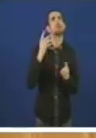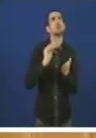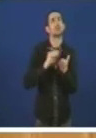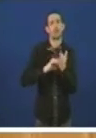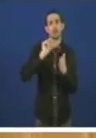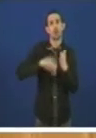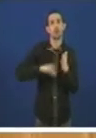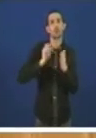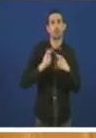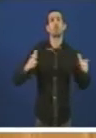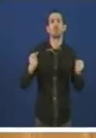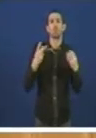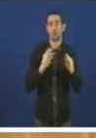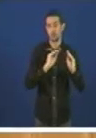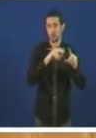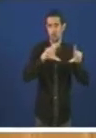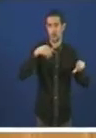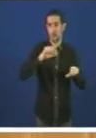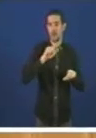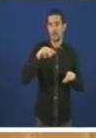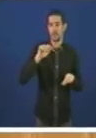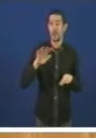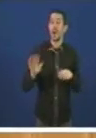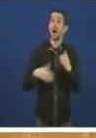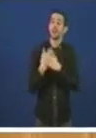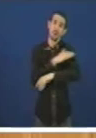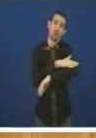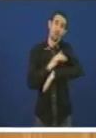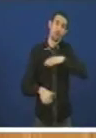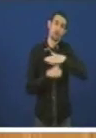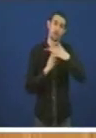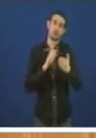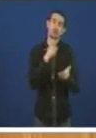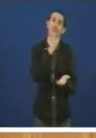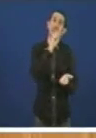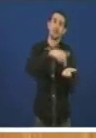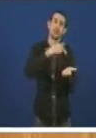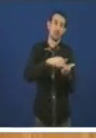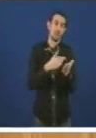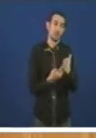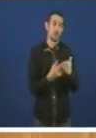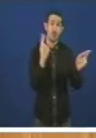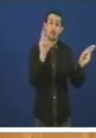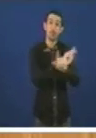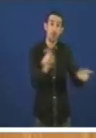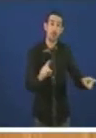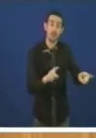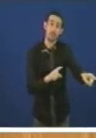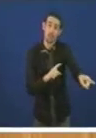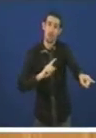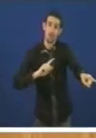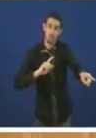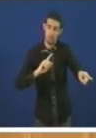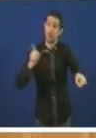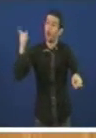vostedes cando o goberno central estivo de brazos caídos fronte a reclamación do levantamento do veto que aceutou o goberno socialista